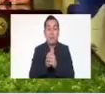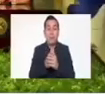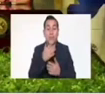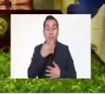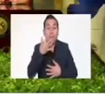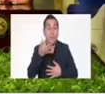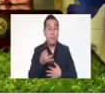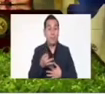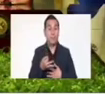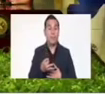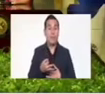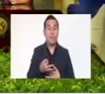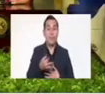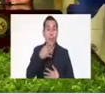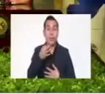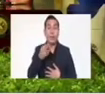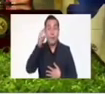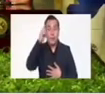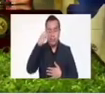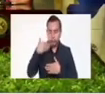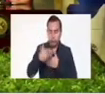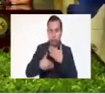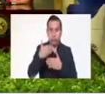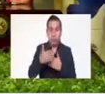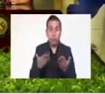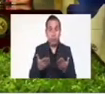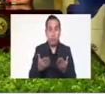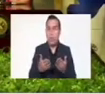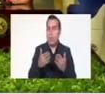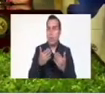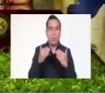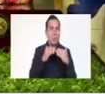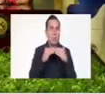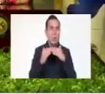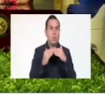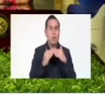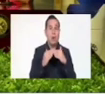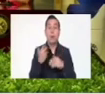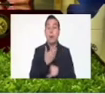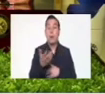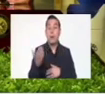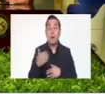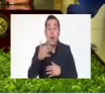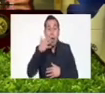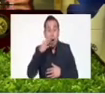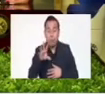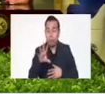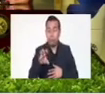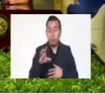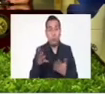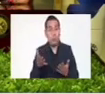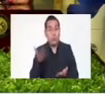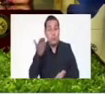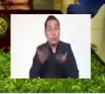recibiendo los cuidados necesarios y todo esto lo va a contactar la procuradora de los derechos humanos. ¿Por